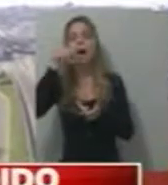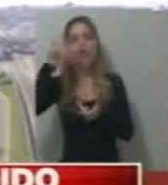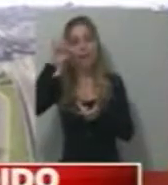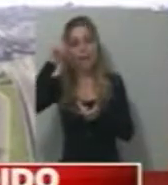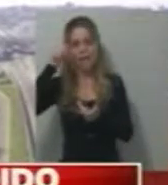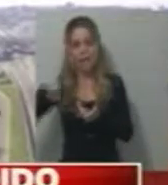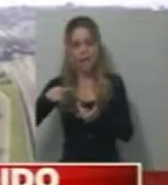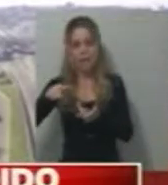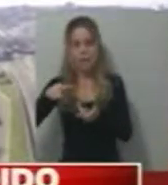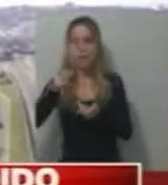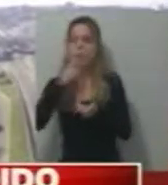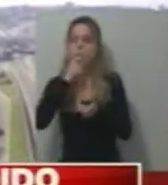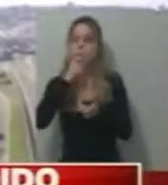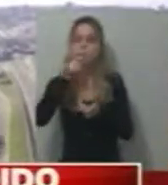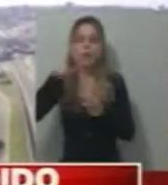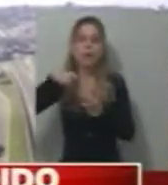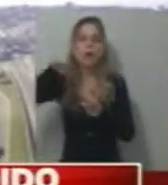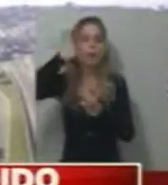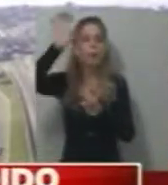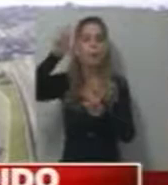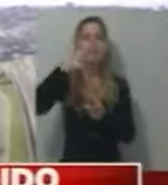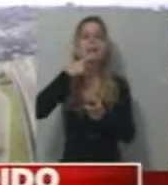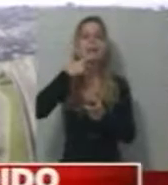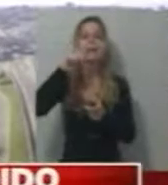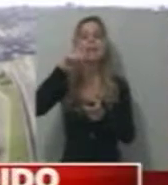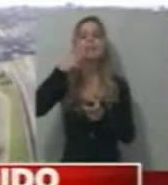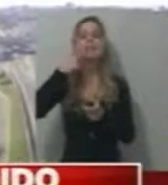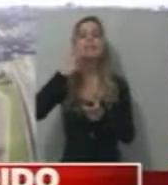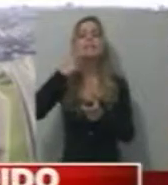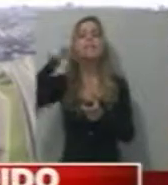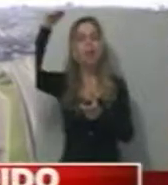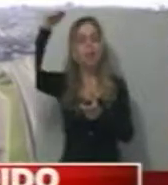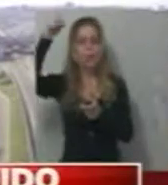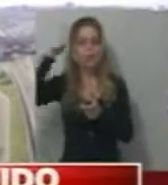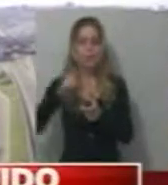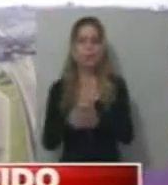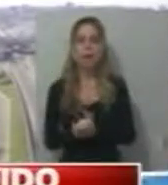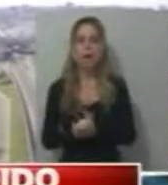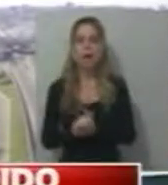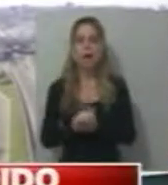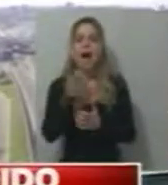los hermanos Rodríguez Sá en San Luis y Eduardo Amadeo en la provincia de Buenos Aires. Así está dividido hoy el peronismo.